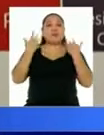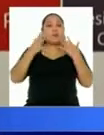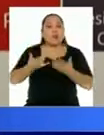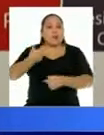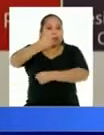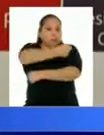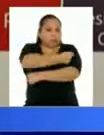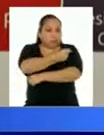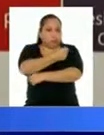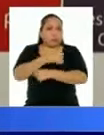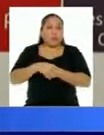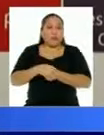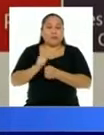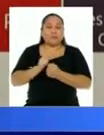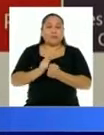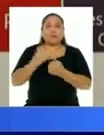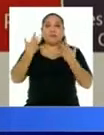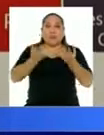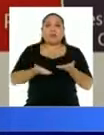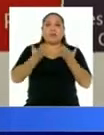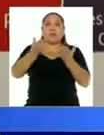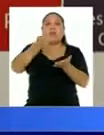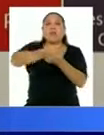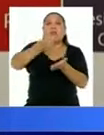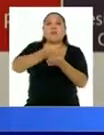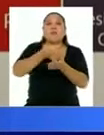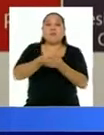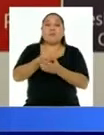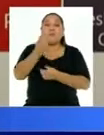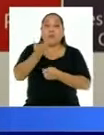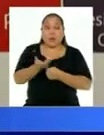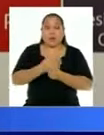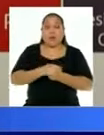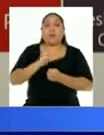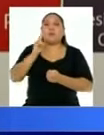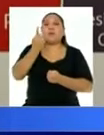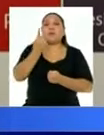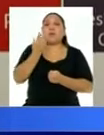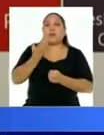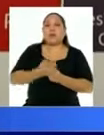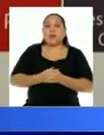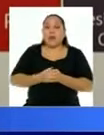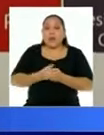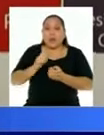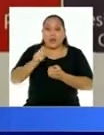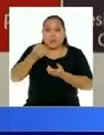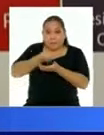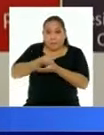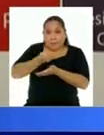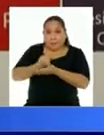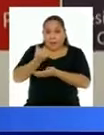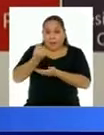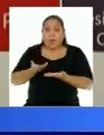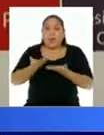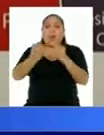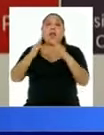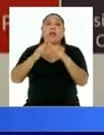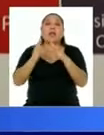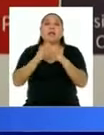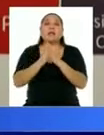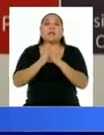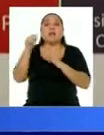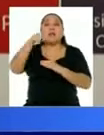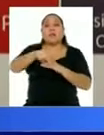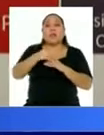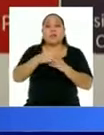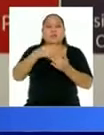recibido este apoyo del Estado peruano que ha estado destinado en su primera etapa a los hogares de vulnerabilidad y pobreza o